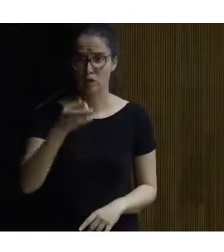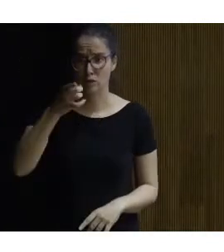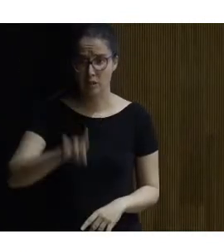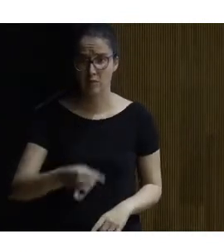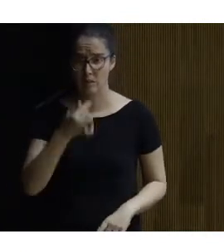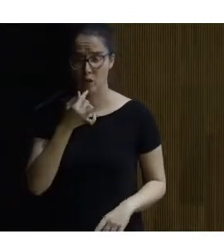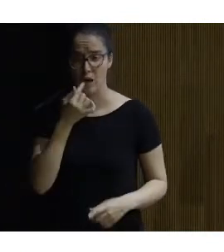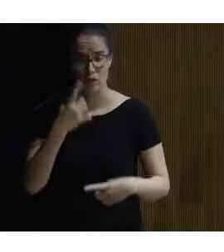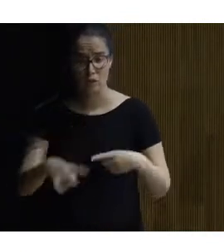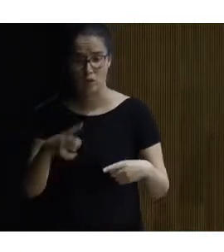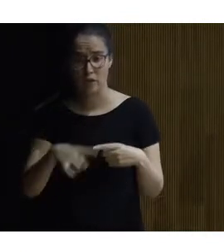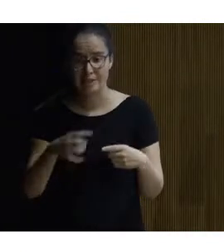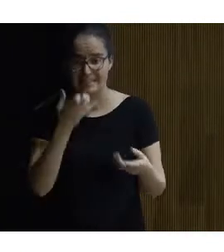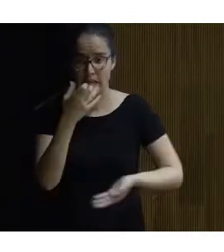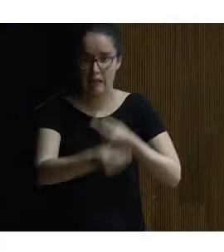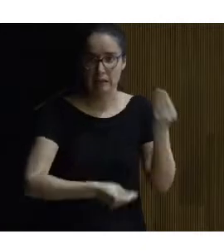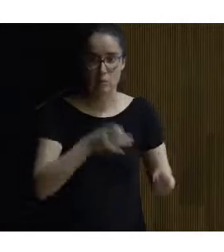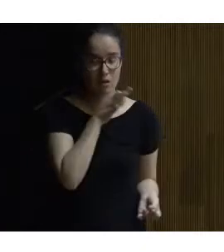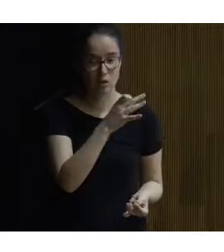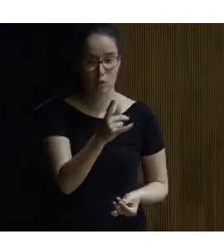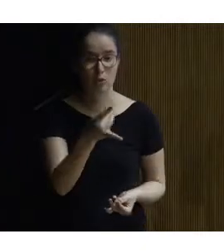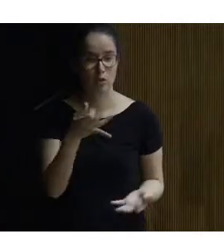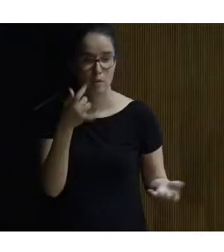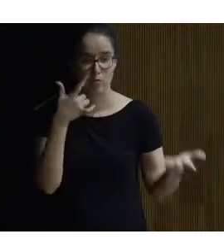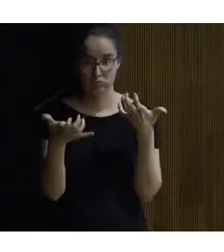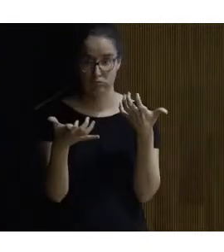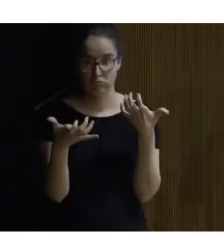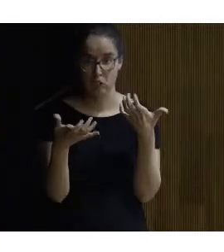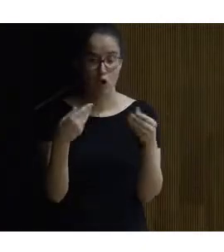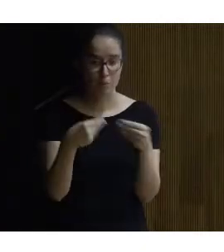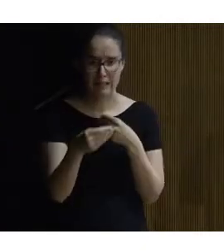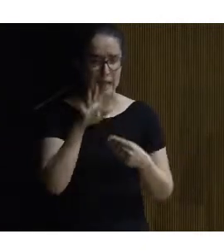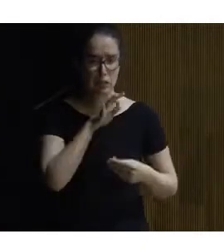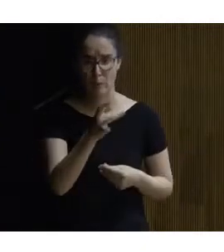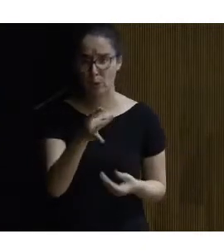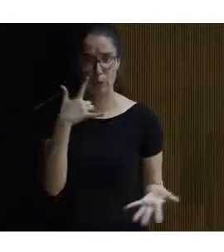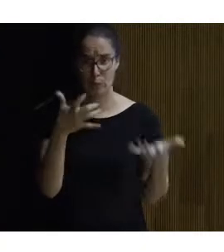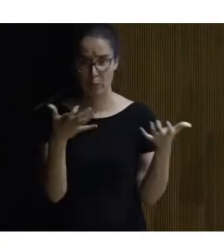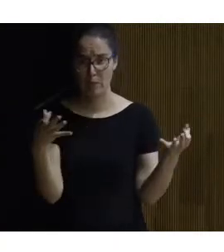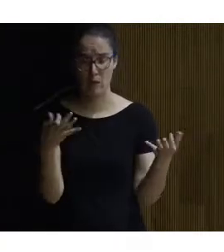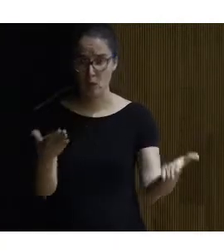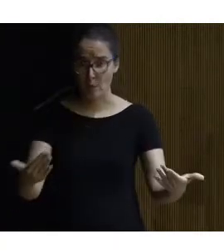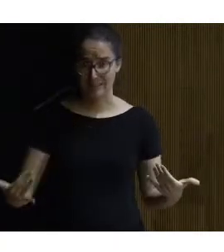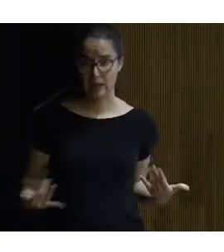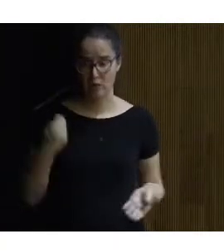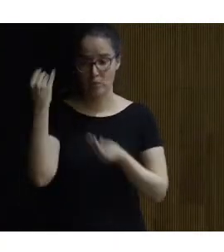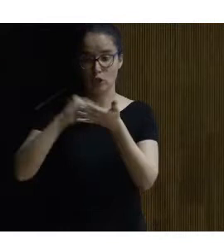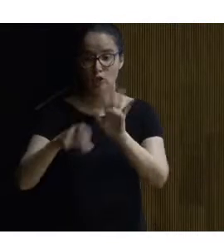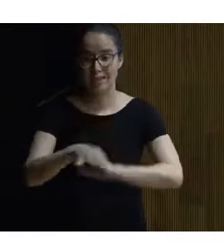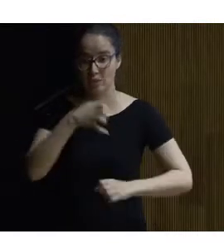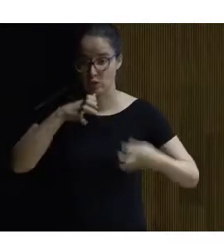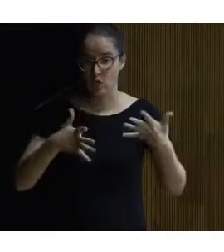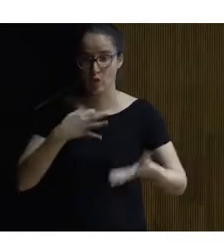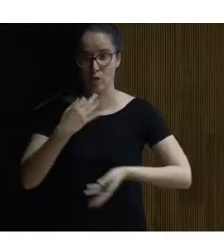partidario de que las cosas si las hacemos en el siglo XXI se tienen que notar y con materiales del siglo XXI decir pues bueno yo creo que los arquitectos ahora somos